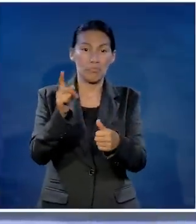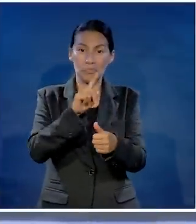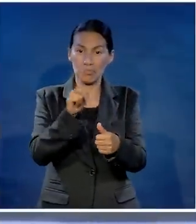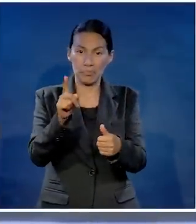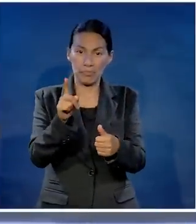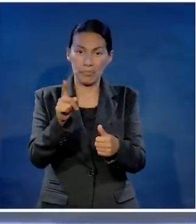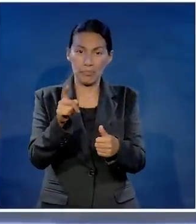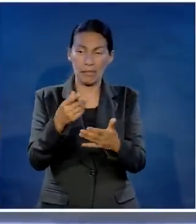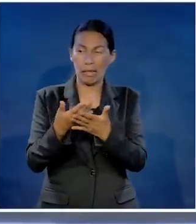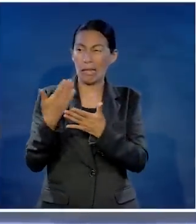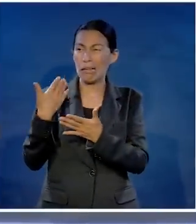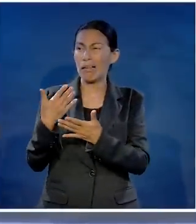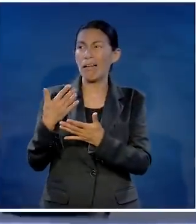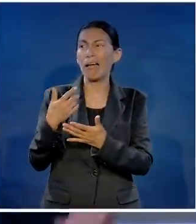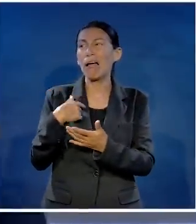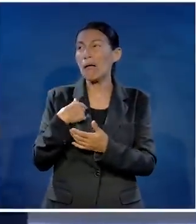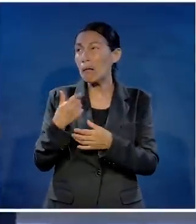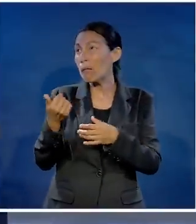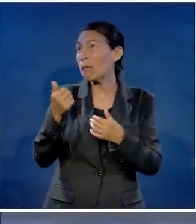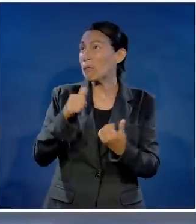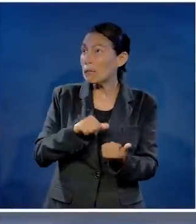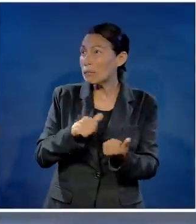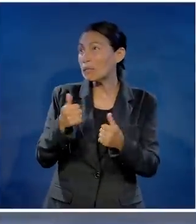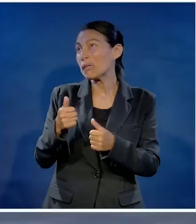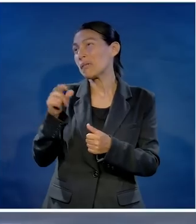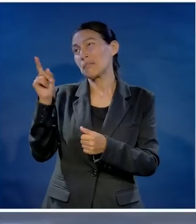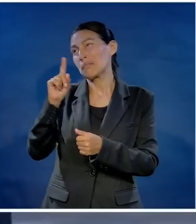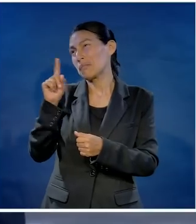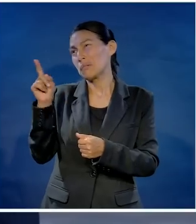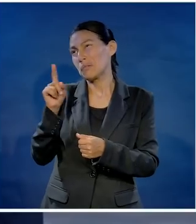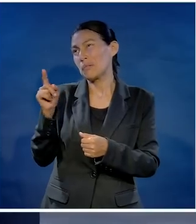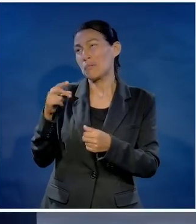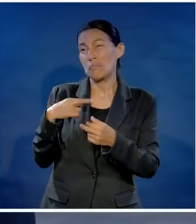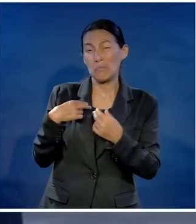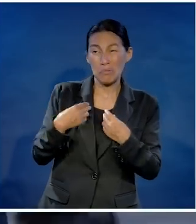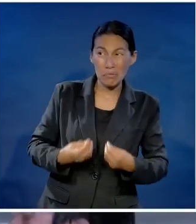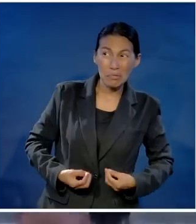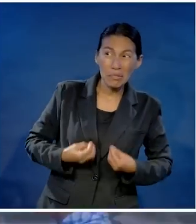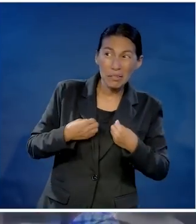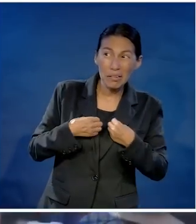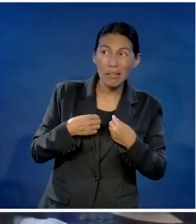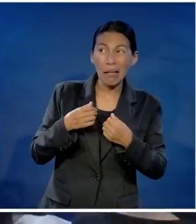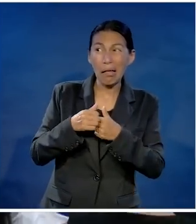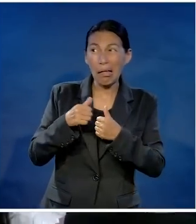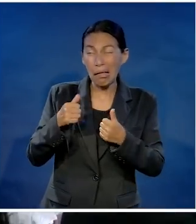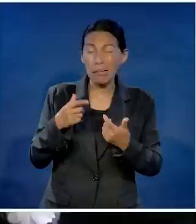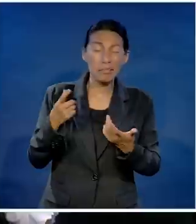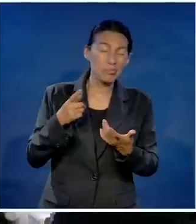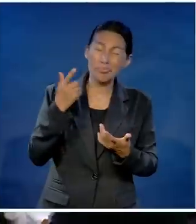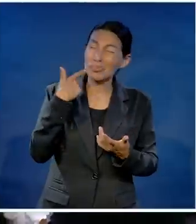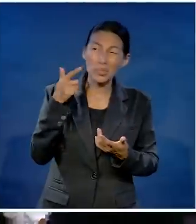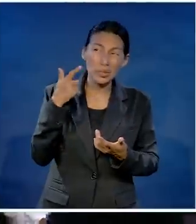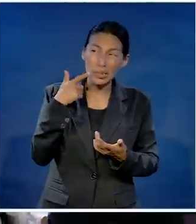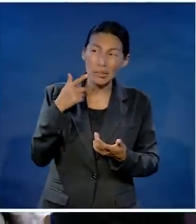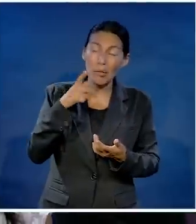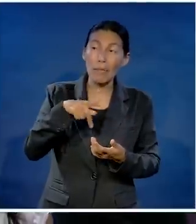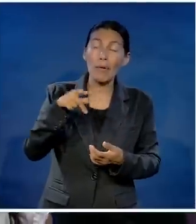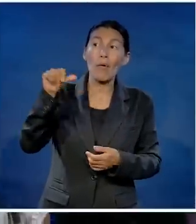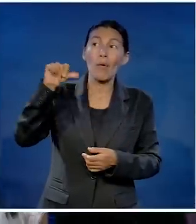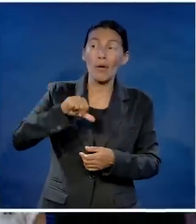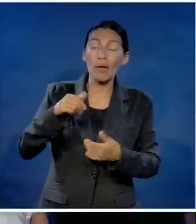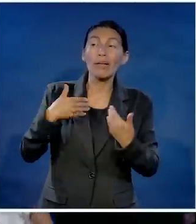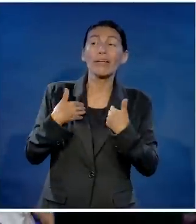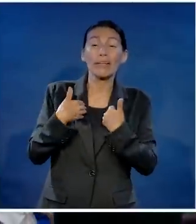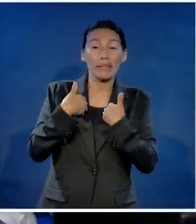hay alguien no bautizado que le ha estado diciendo al Señor no, no porque es que me vas a arruinar mis relaciones mi vida no, no, no